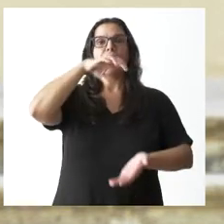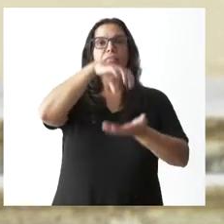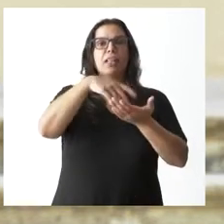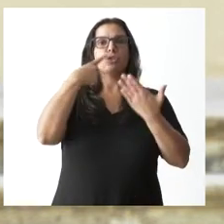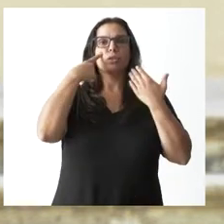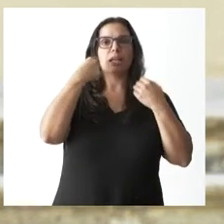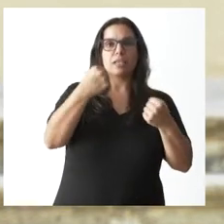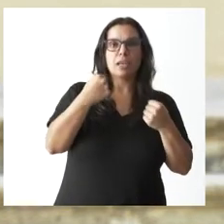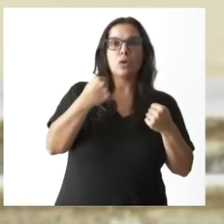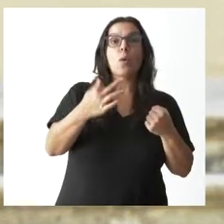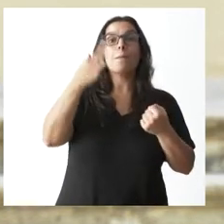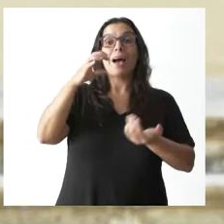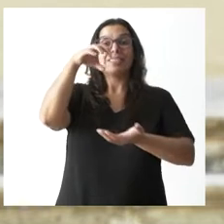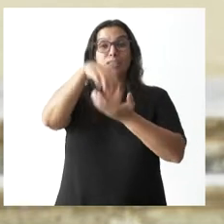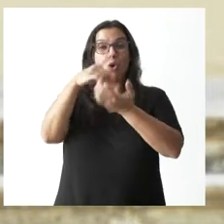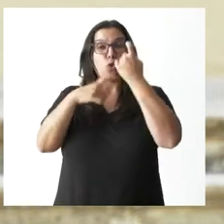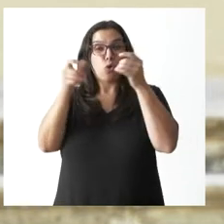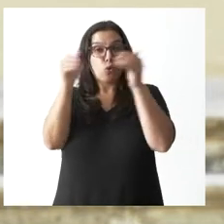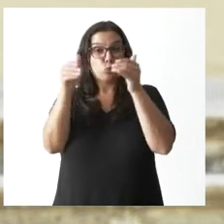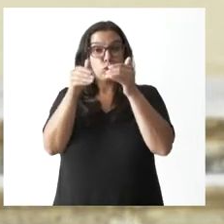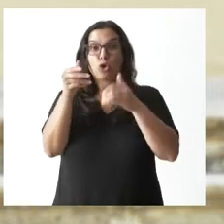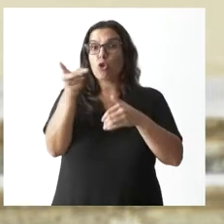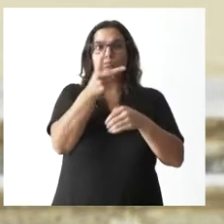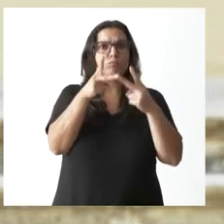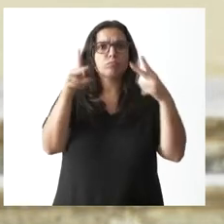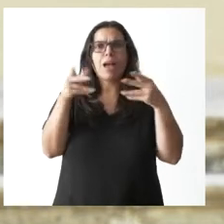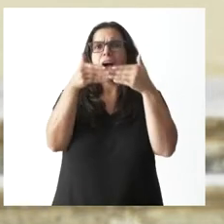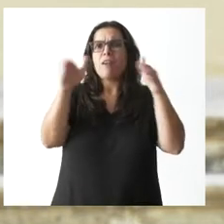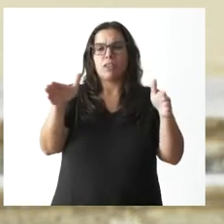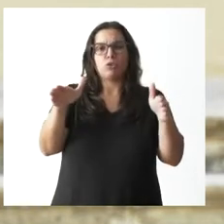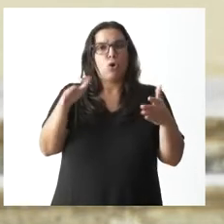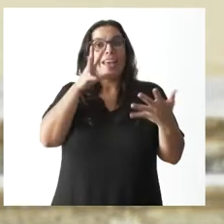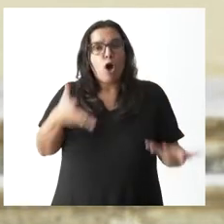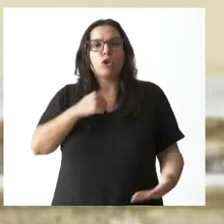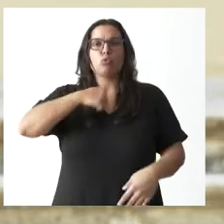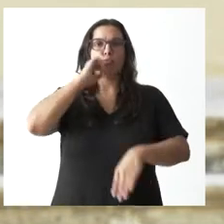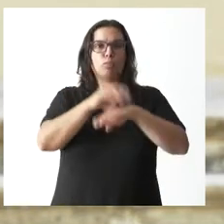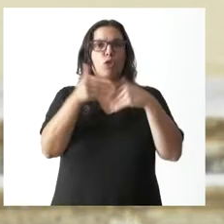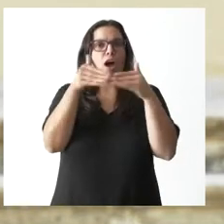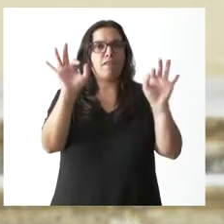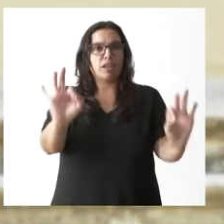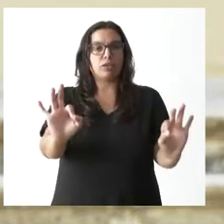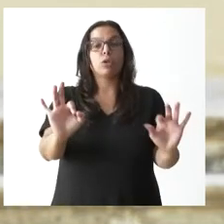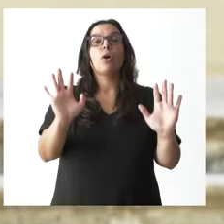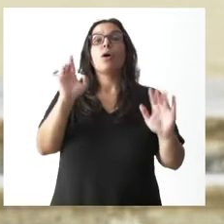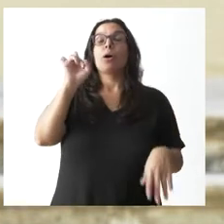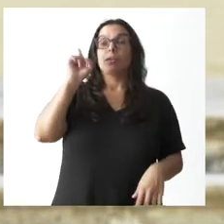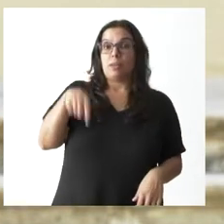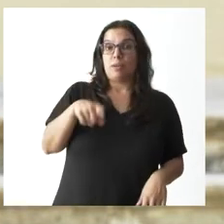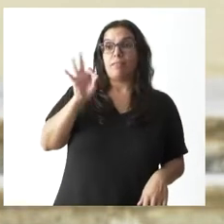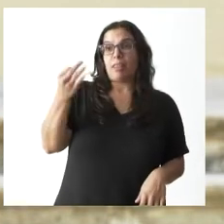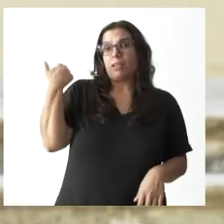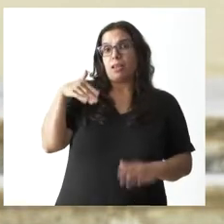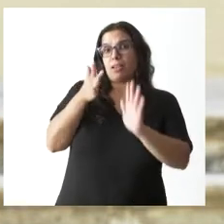centros de salud, sino los consultorios, iban a estar abiertos y están abiertos. También es verdad, y lo dijimos,